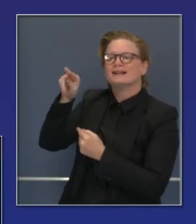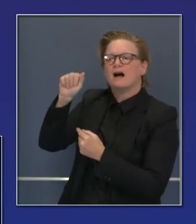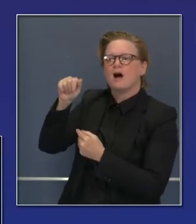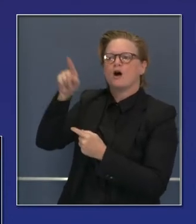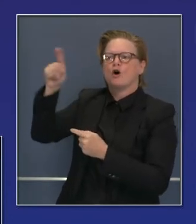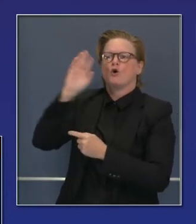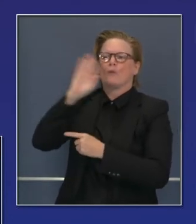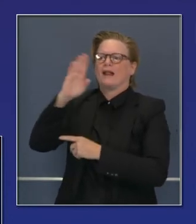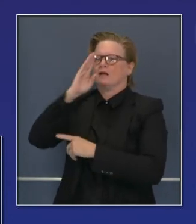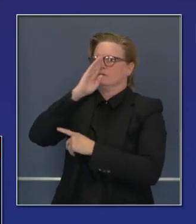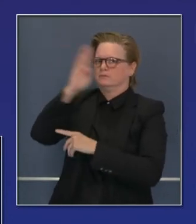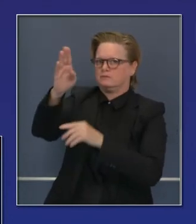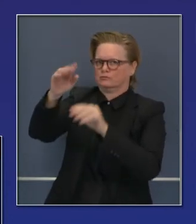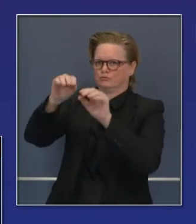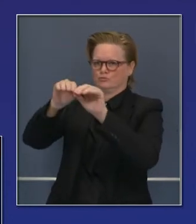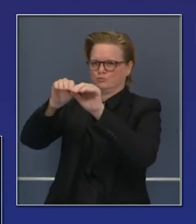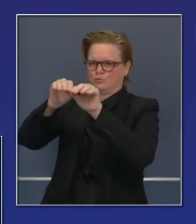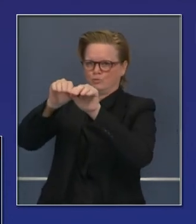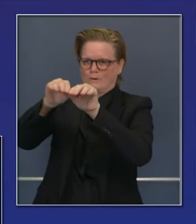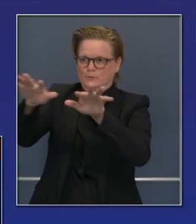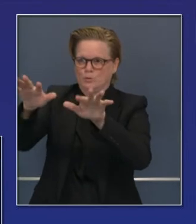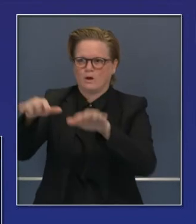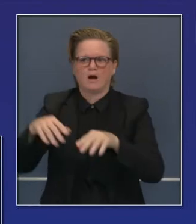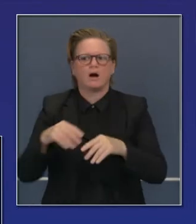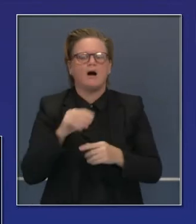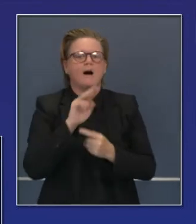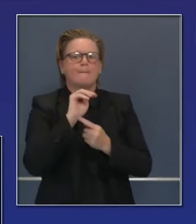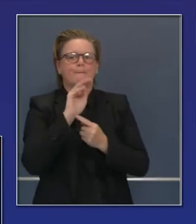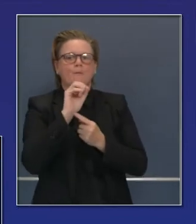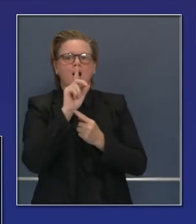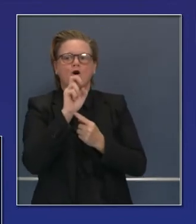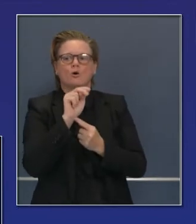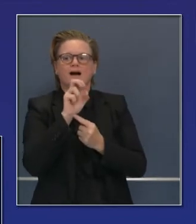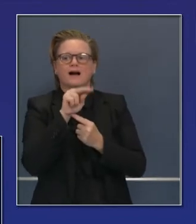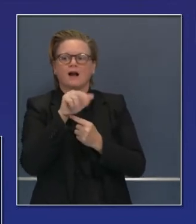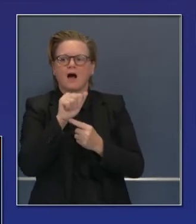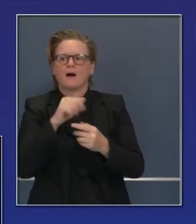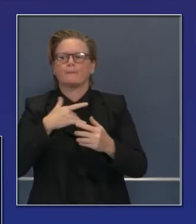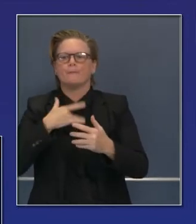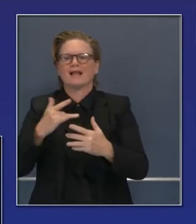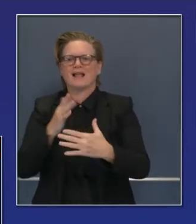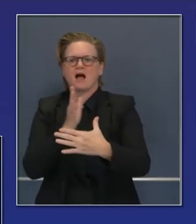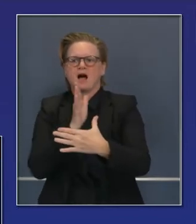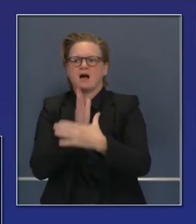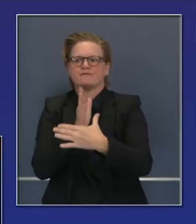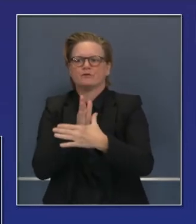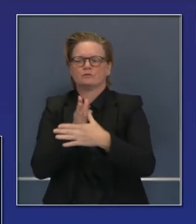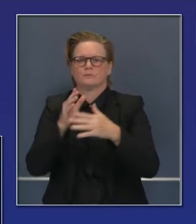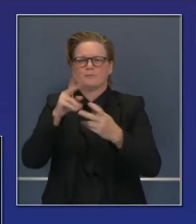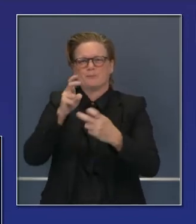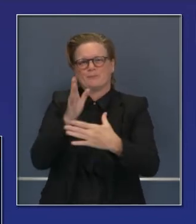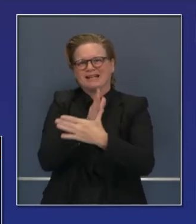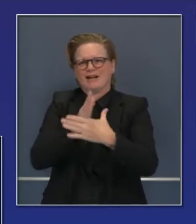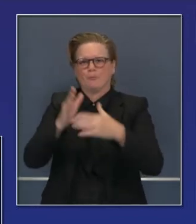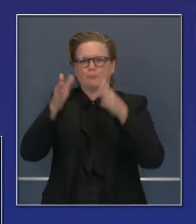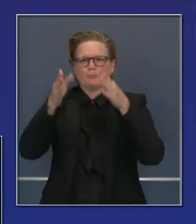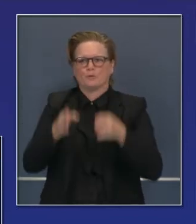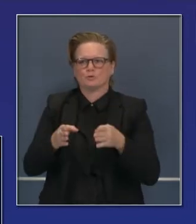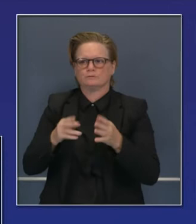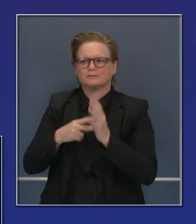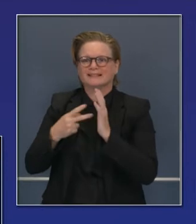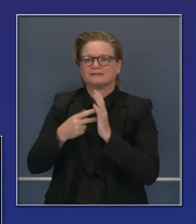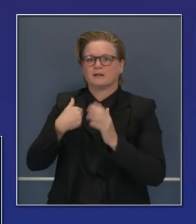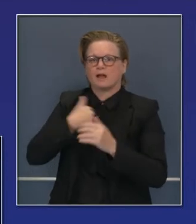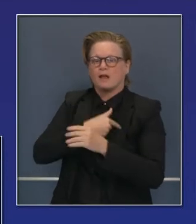vacunas. Moderna utiliza a un intermediario que se llama McKesson. Con McKesson estamos trabajando activamente